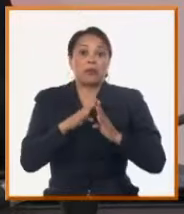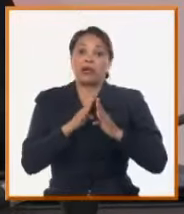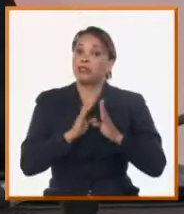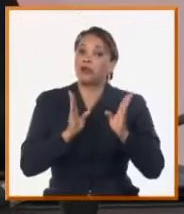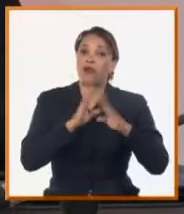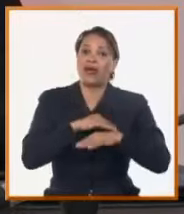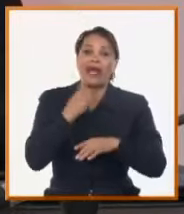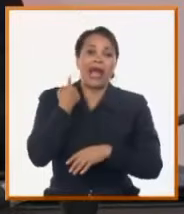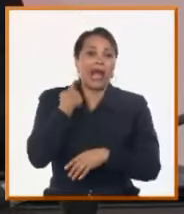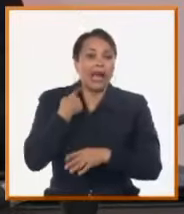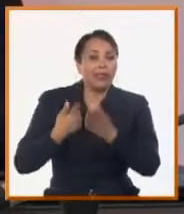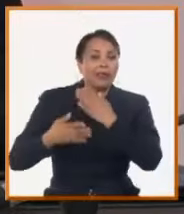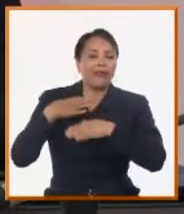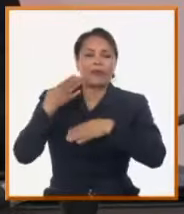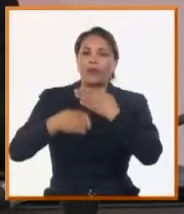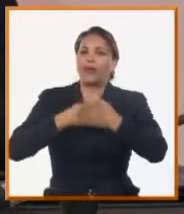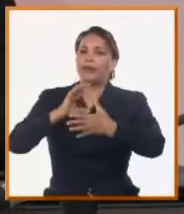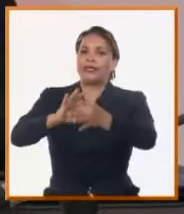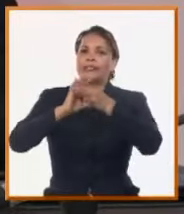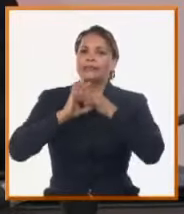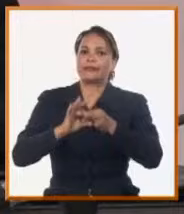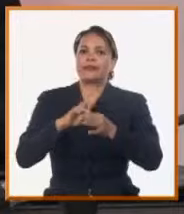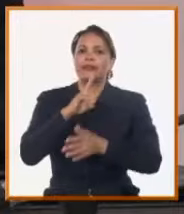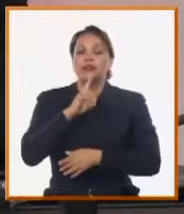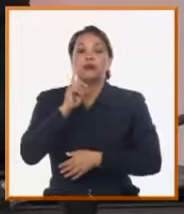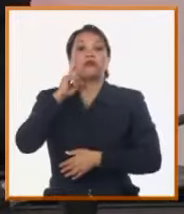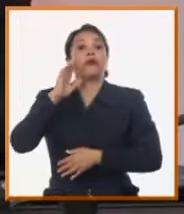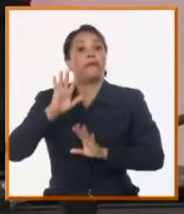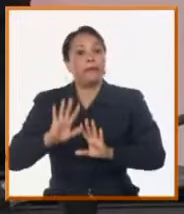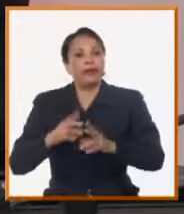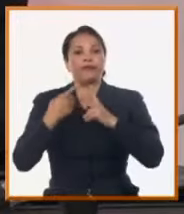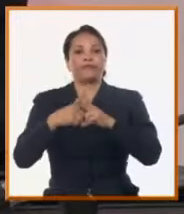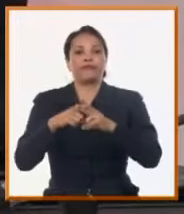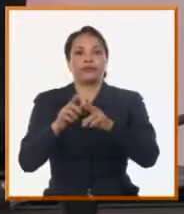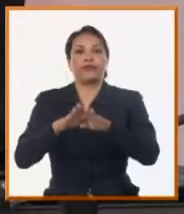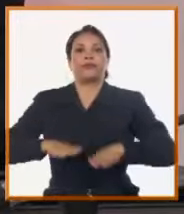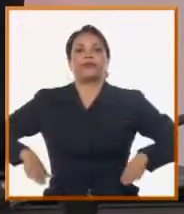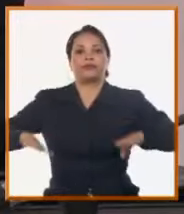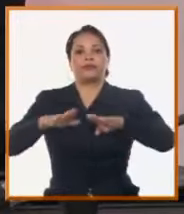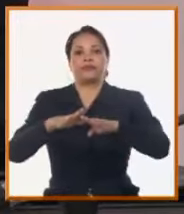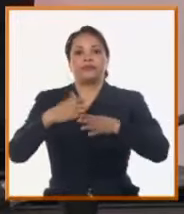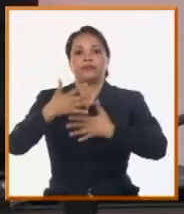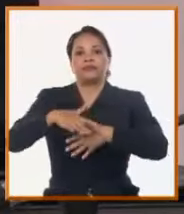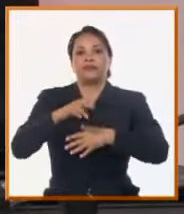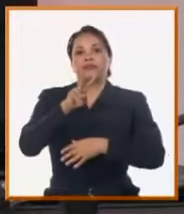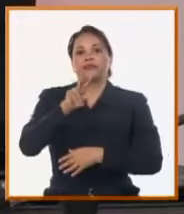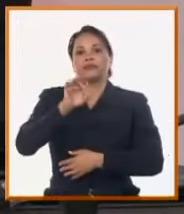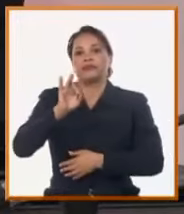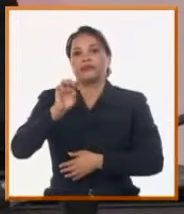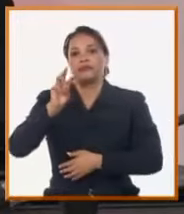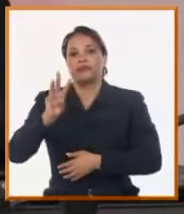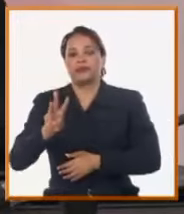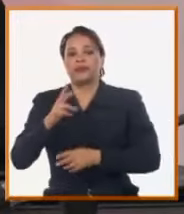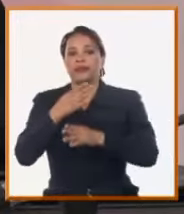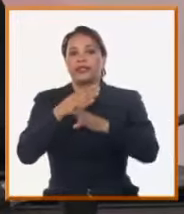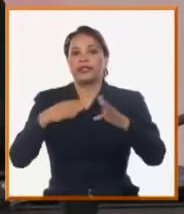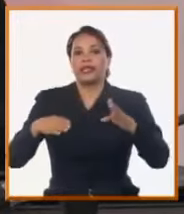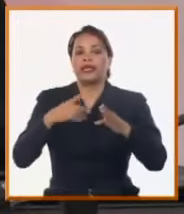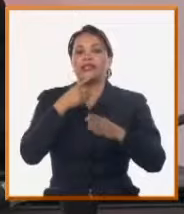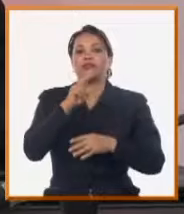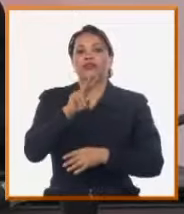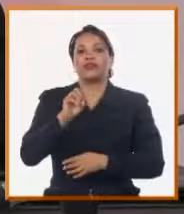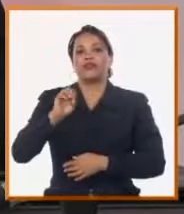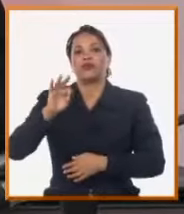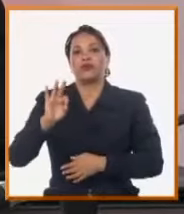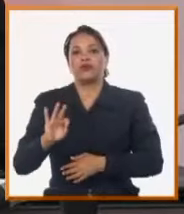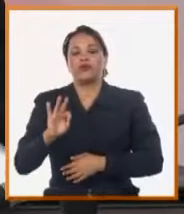con serios problemas con el agua. Espero que lean esto en la Mesa Redonda y hagan algo al respecto. Calle 273 entre 208 y 214